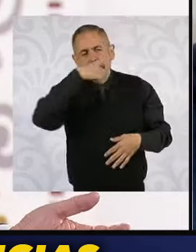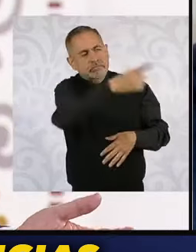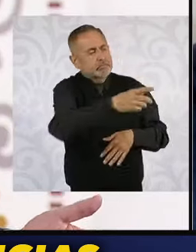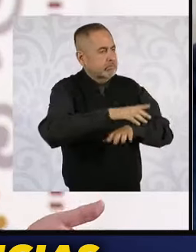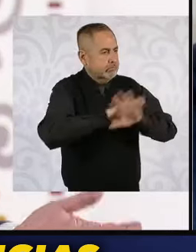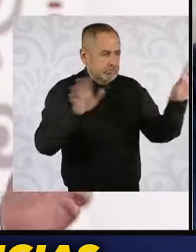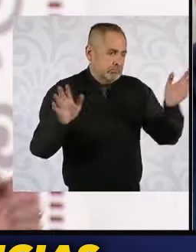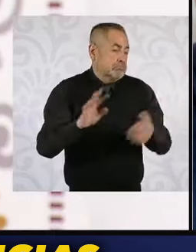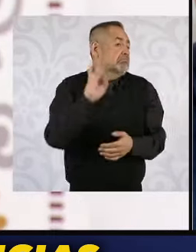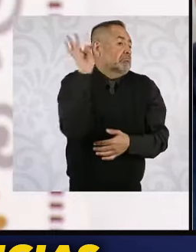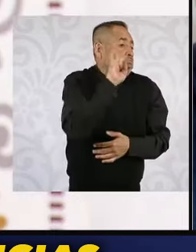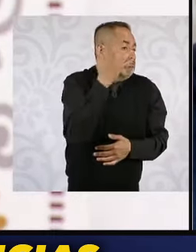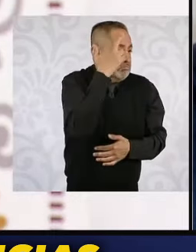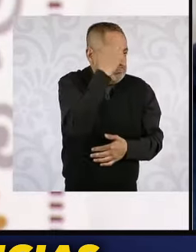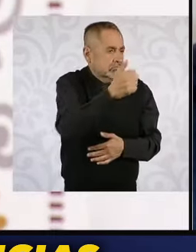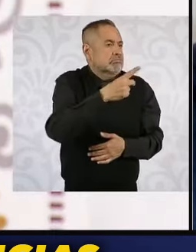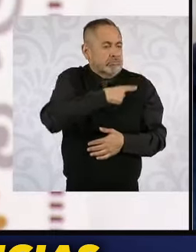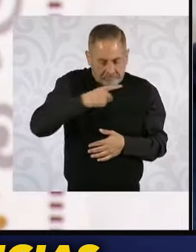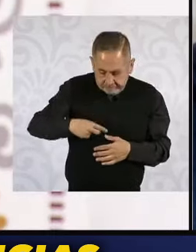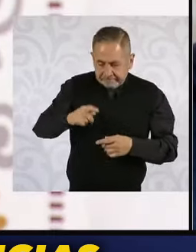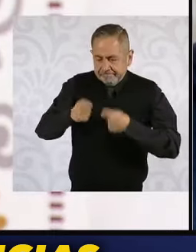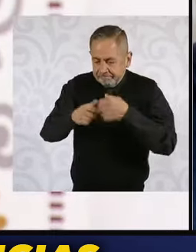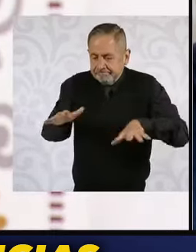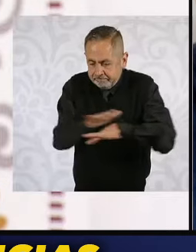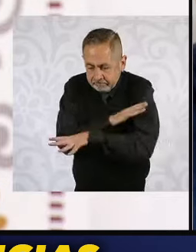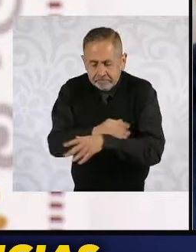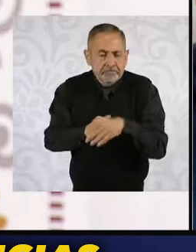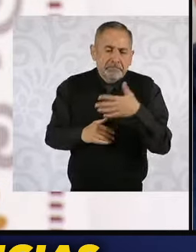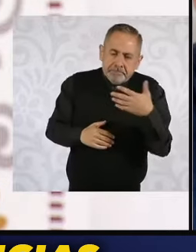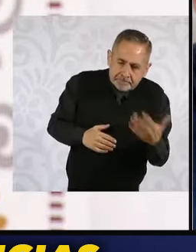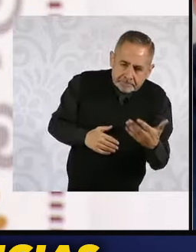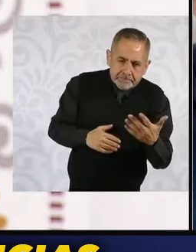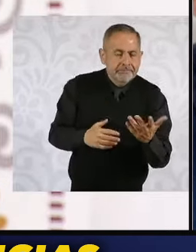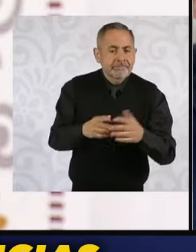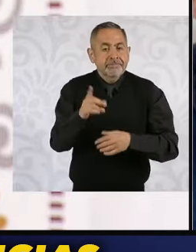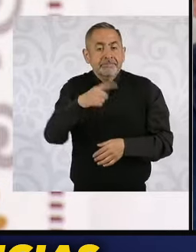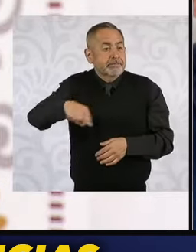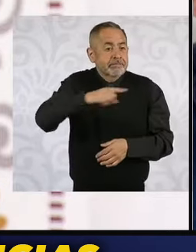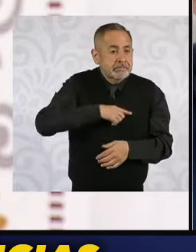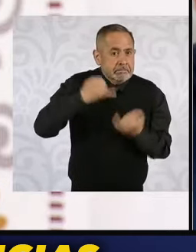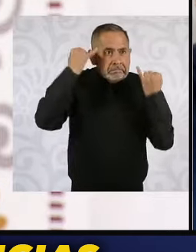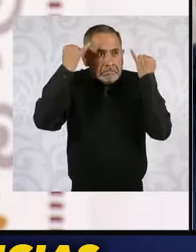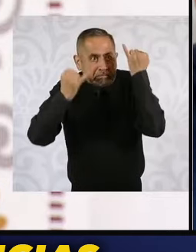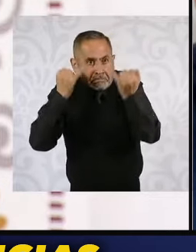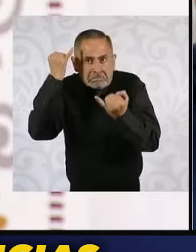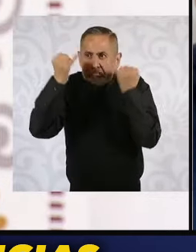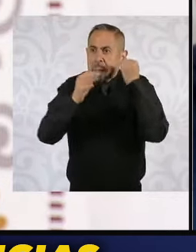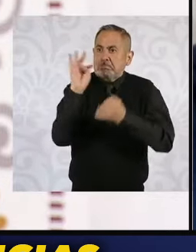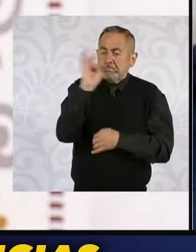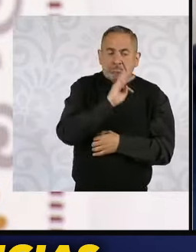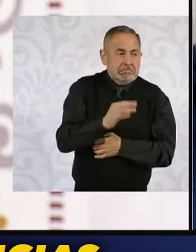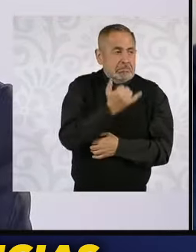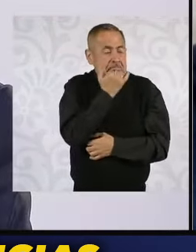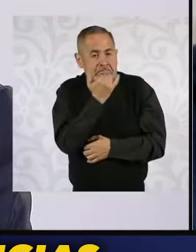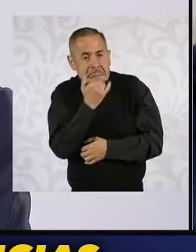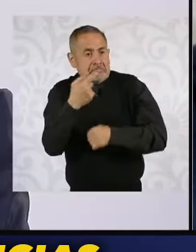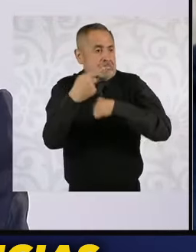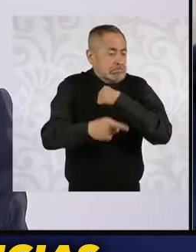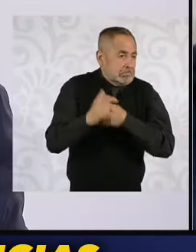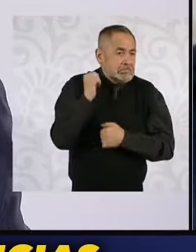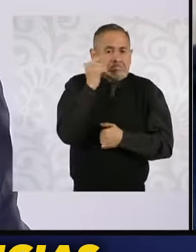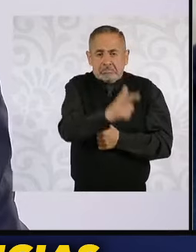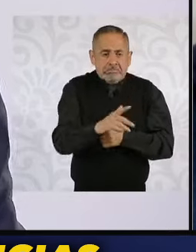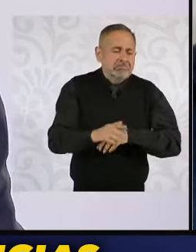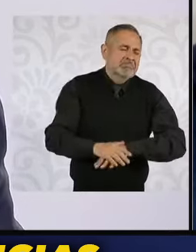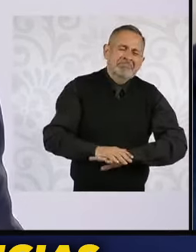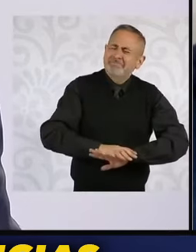tendrían razón. Entonces, no hay por qué suponer que esto va a poner en tela de juicio algún interés